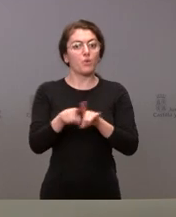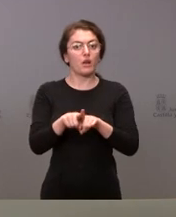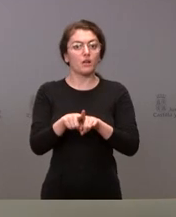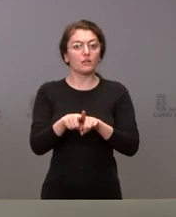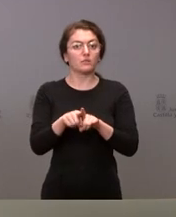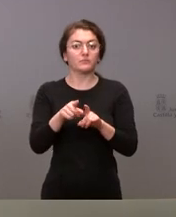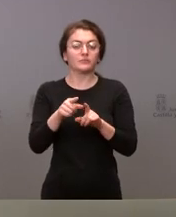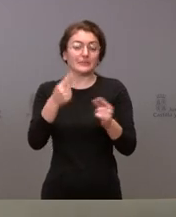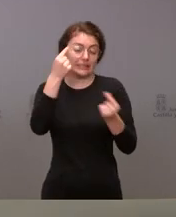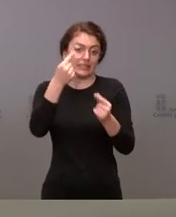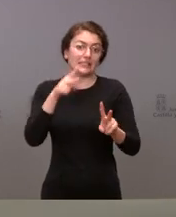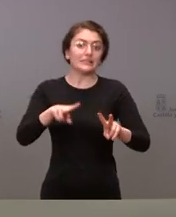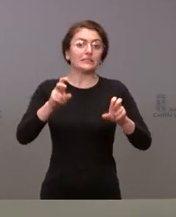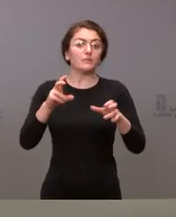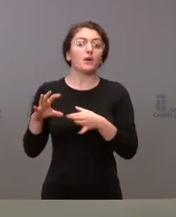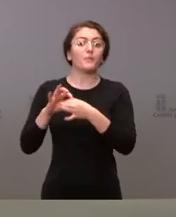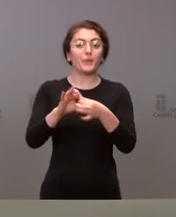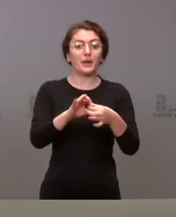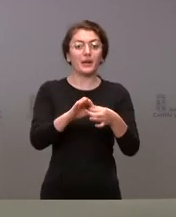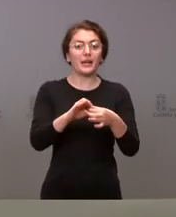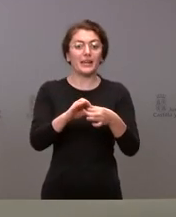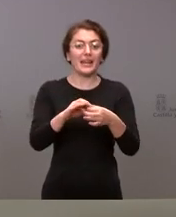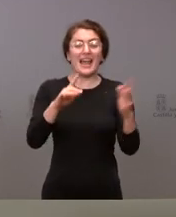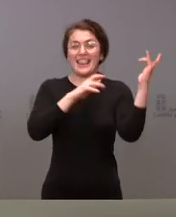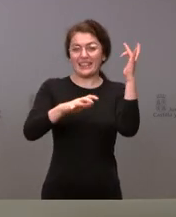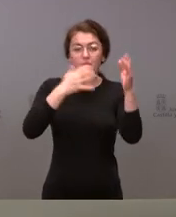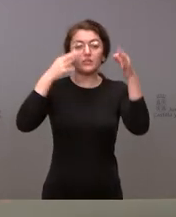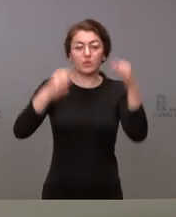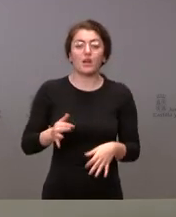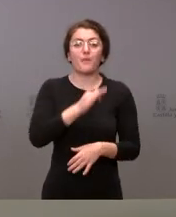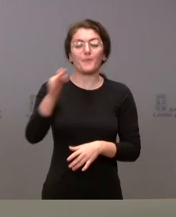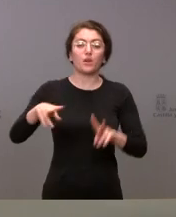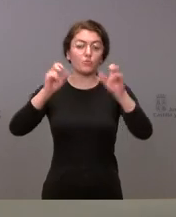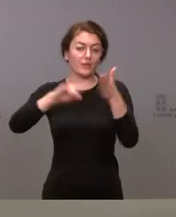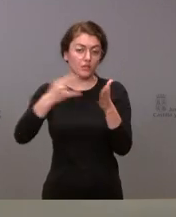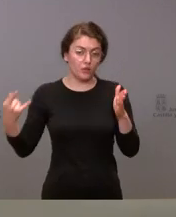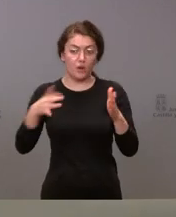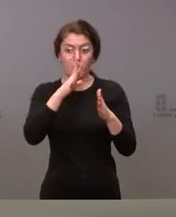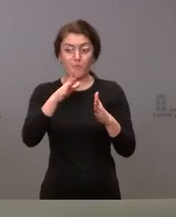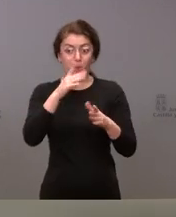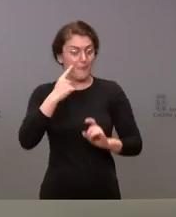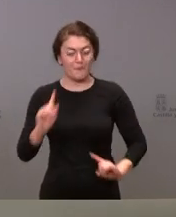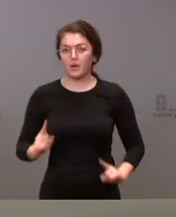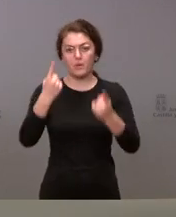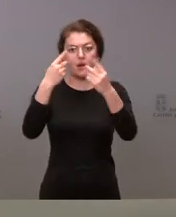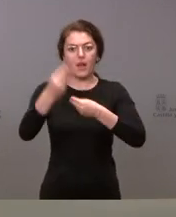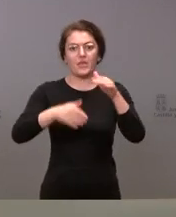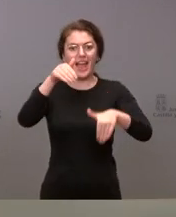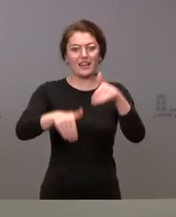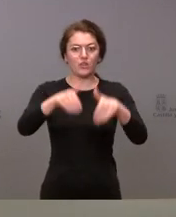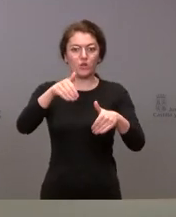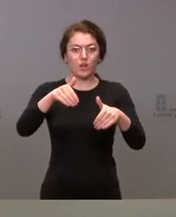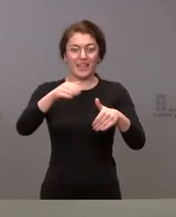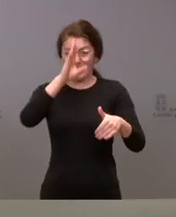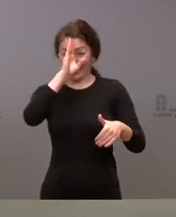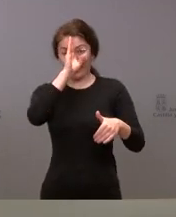a lo relacionado con el ámbito de la ciberseguridad y las nuevas tecnologías, puesto que estas son las primeras elecciones en las que hacemos esa transmisión a